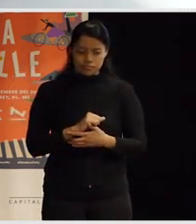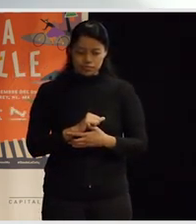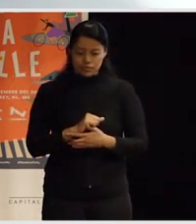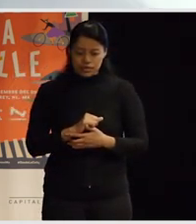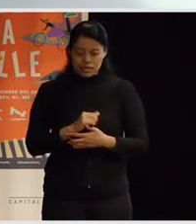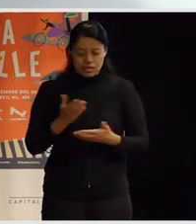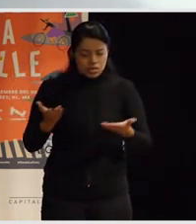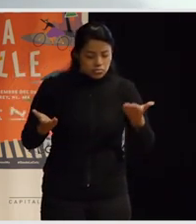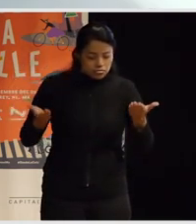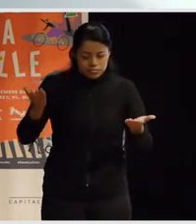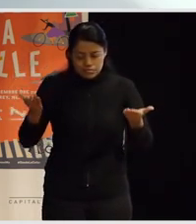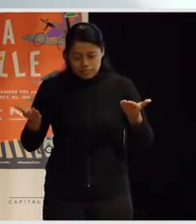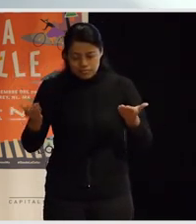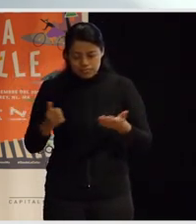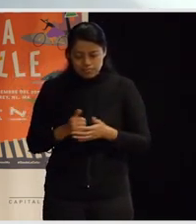digamos una especie como de